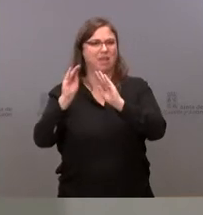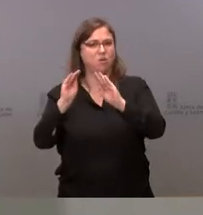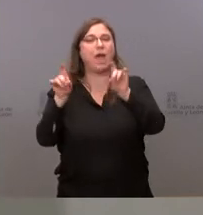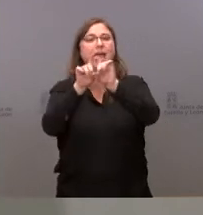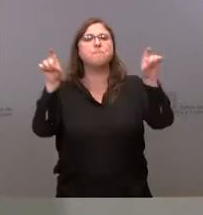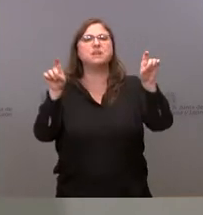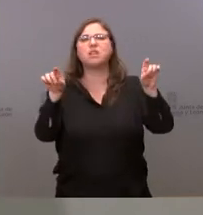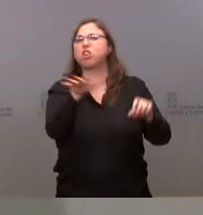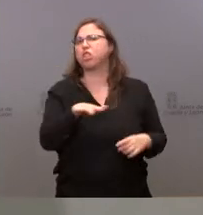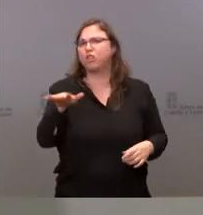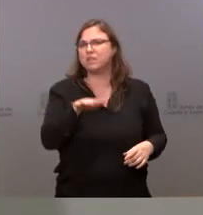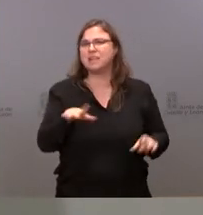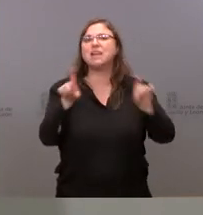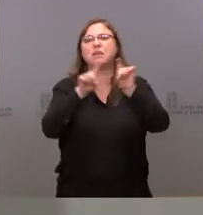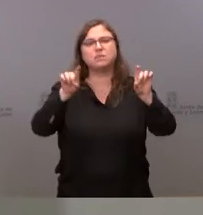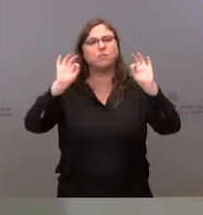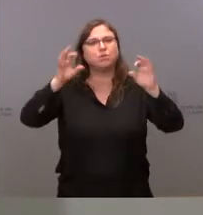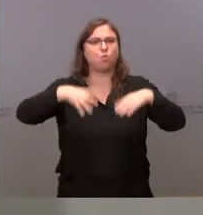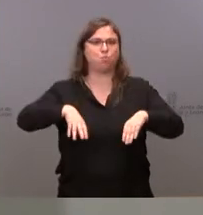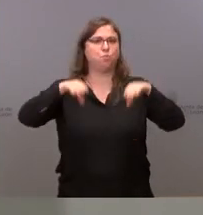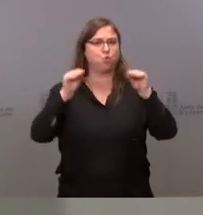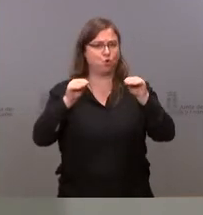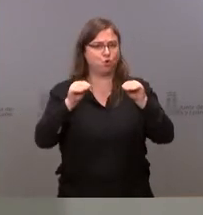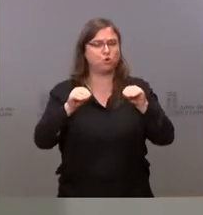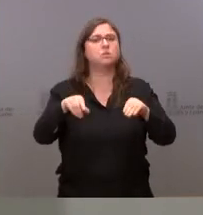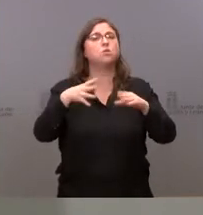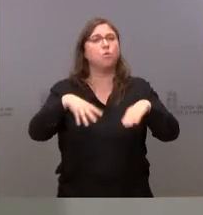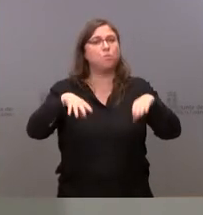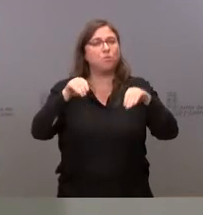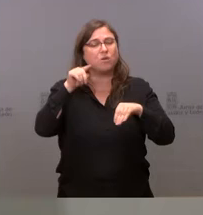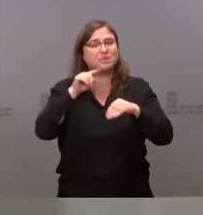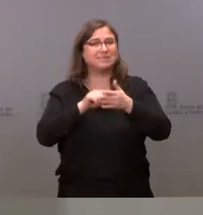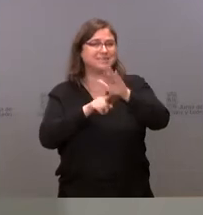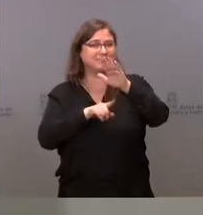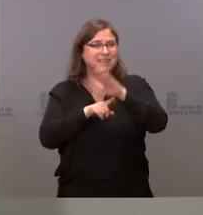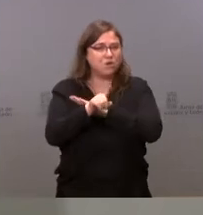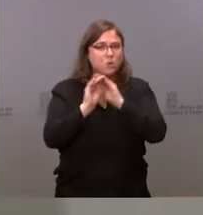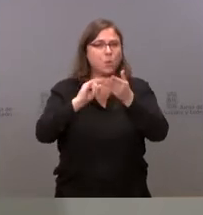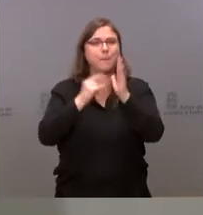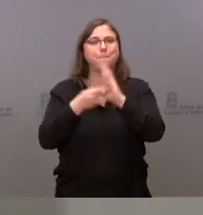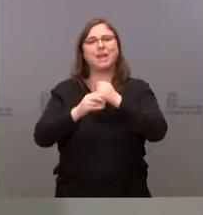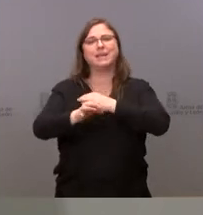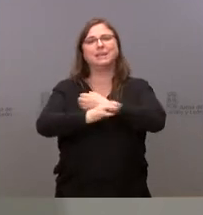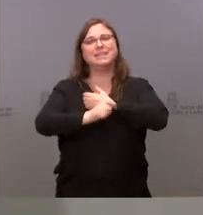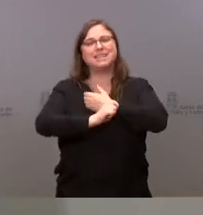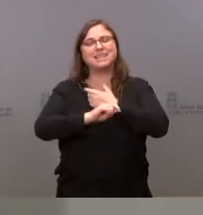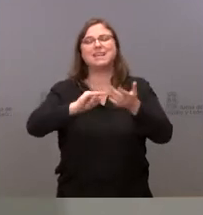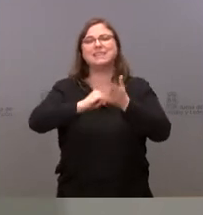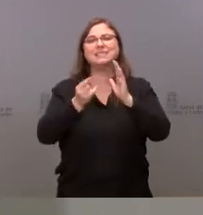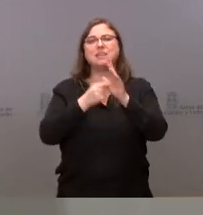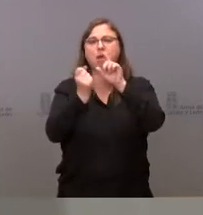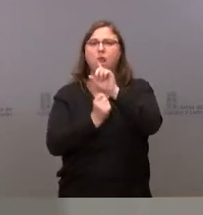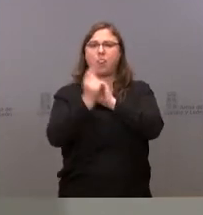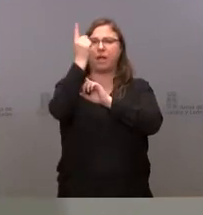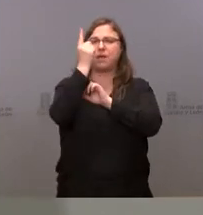ubica en Burgos y que tiene como desarrollo de su plan estratégico un sistema de lanzamiento flexible,